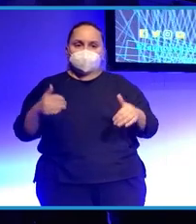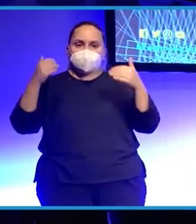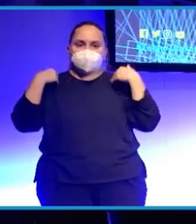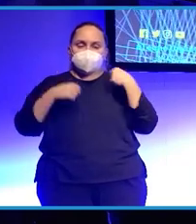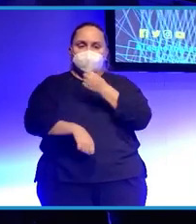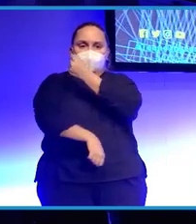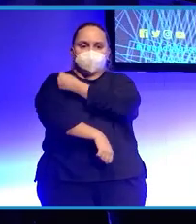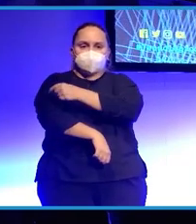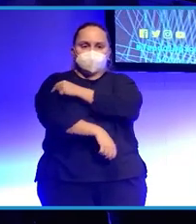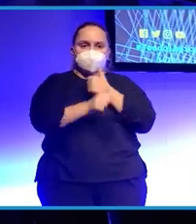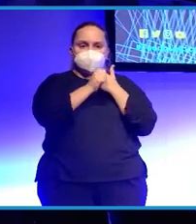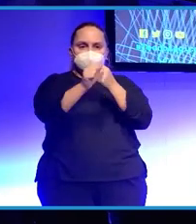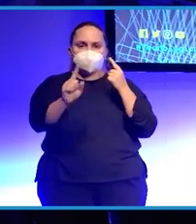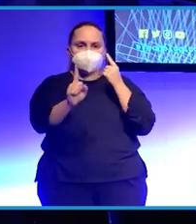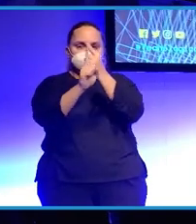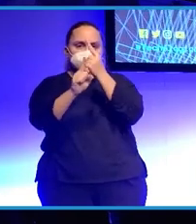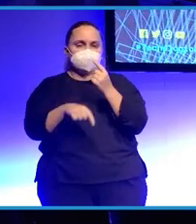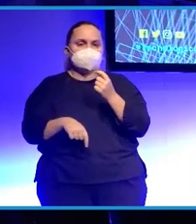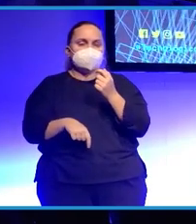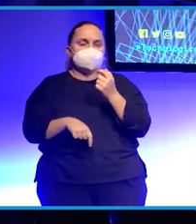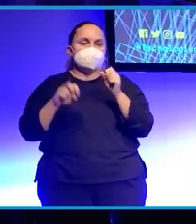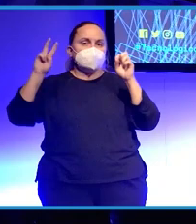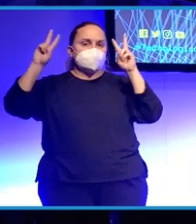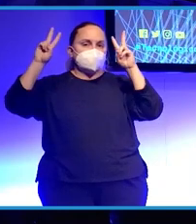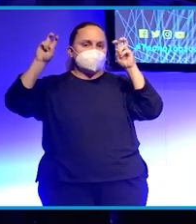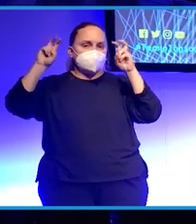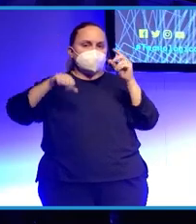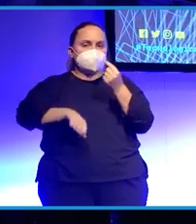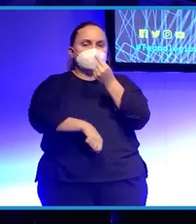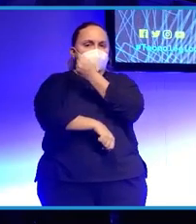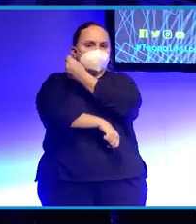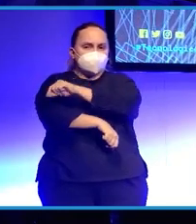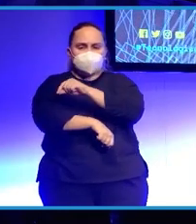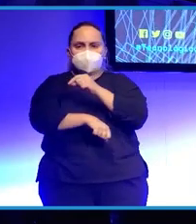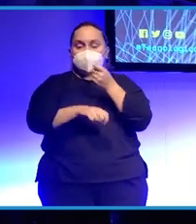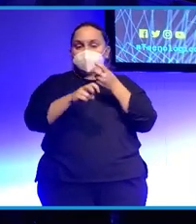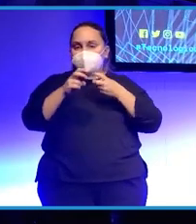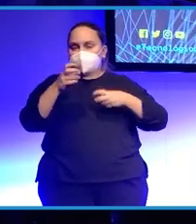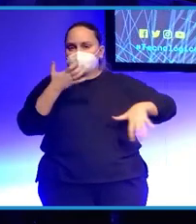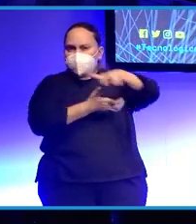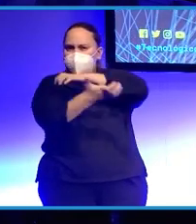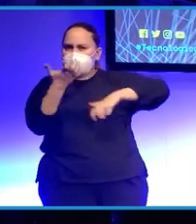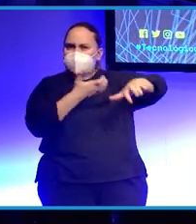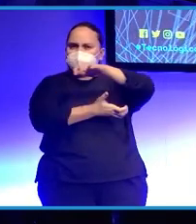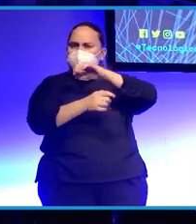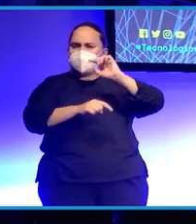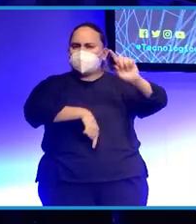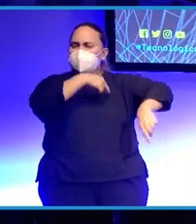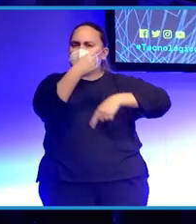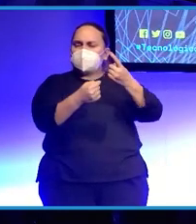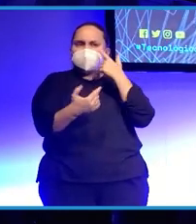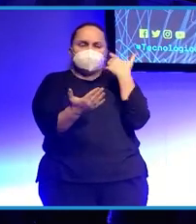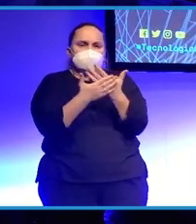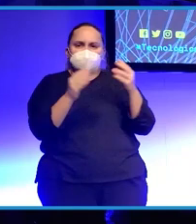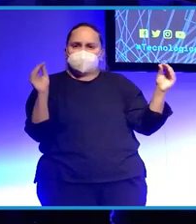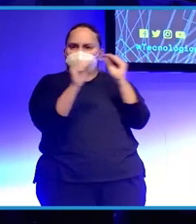montón de cosas que al final él no ha dicho, ¿no? Por ejemplo, lo que era algo de que los negros y demás y él, según él dijo después, no tenía nada que ver,